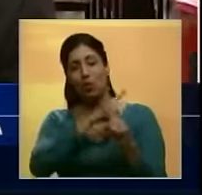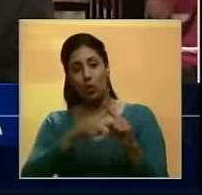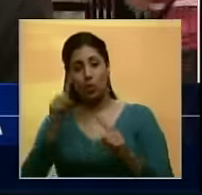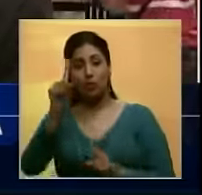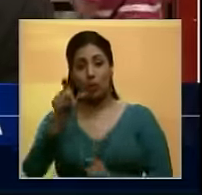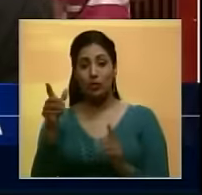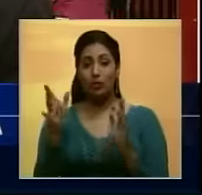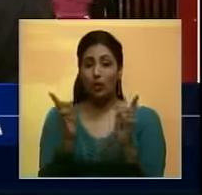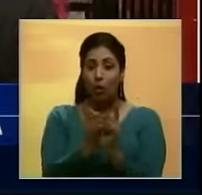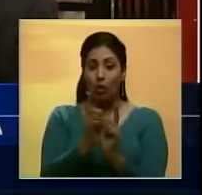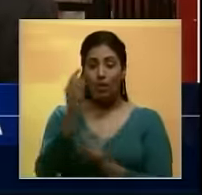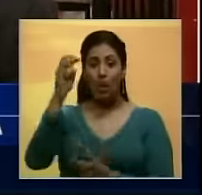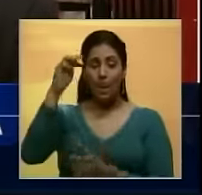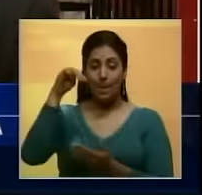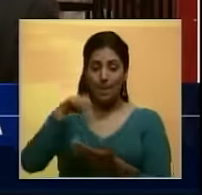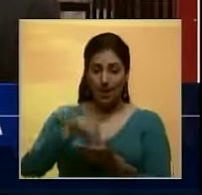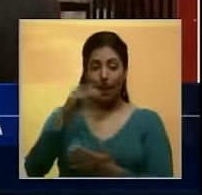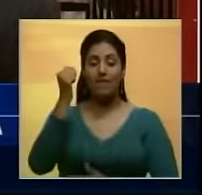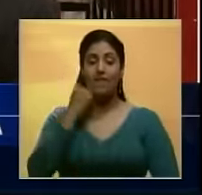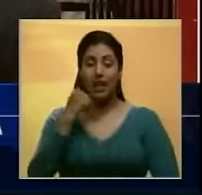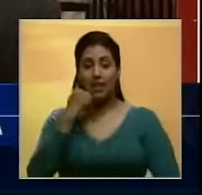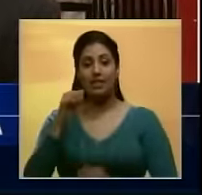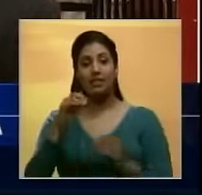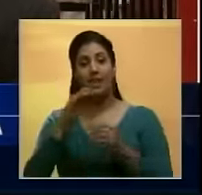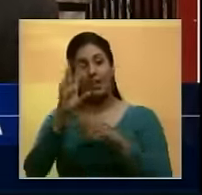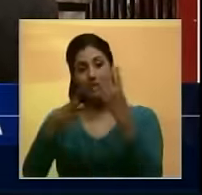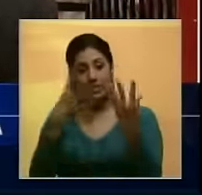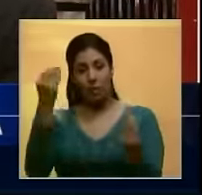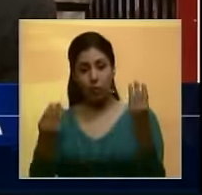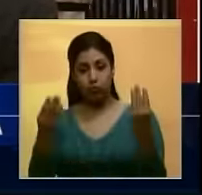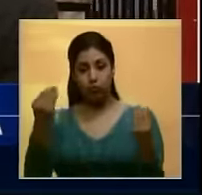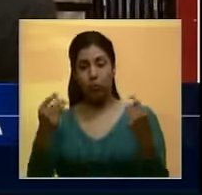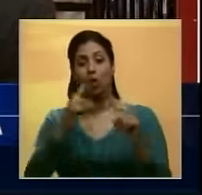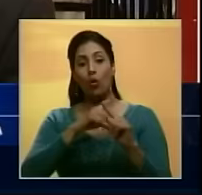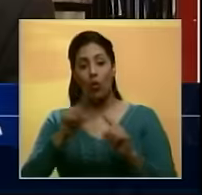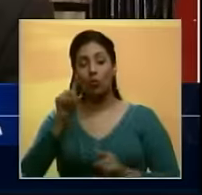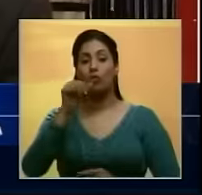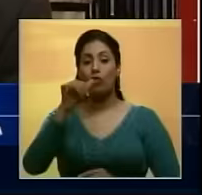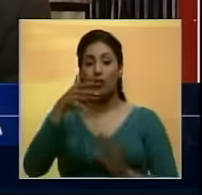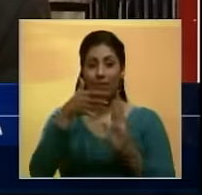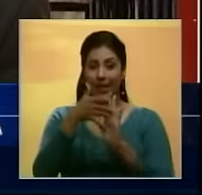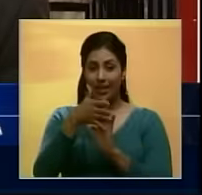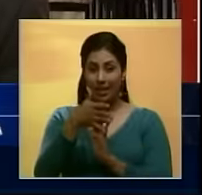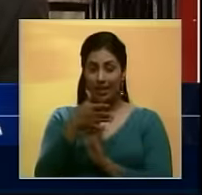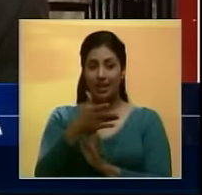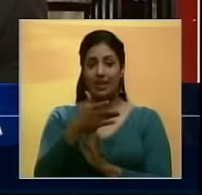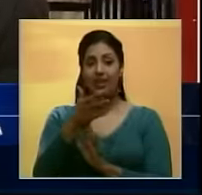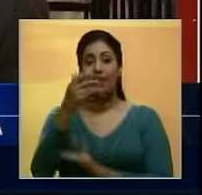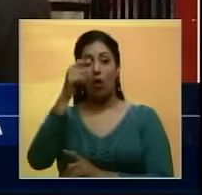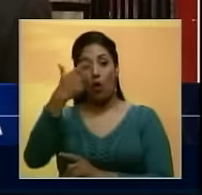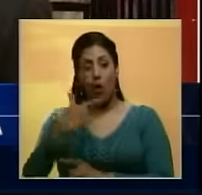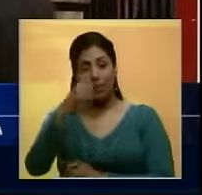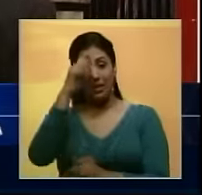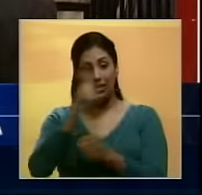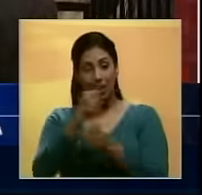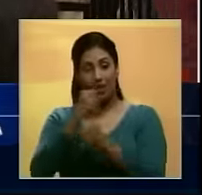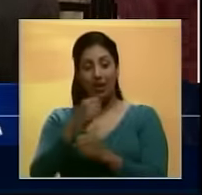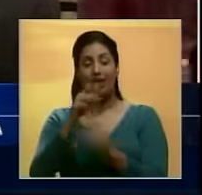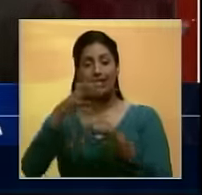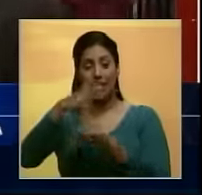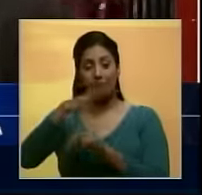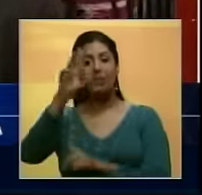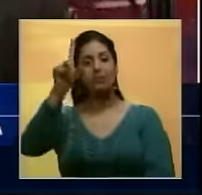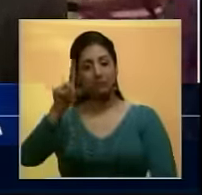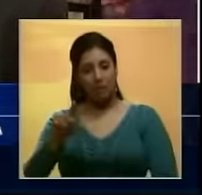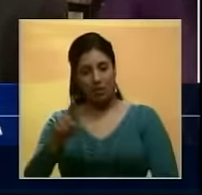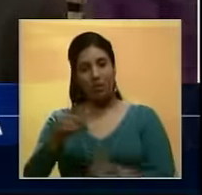cortas Maracay, Valencia y San Juan de los Morros. Dijo José Gregorio Franqui que este operativo en este terminal